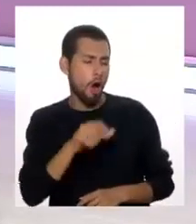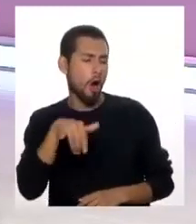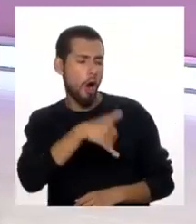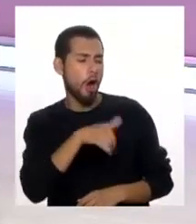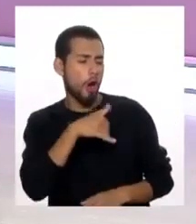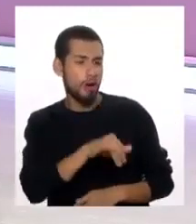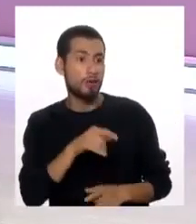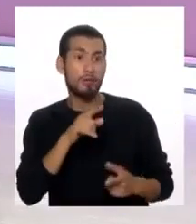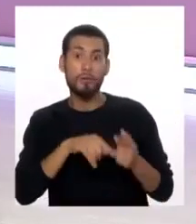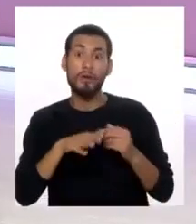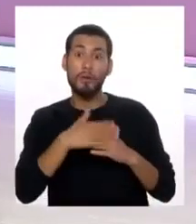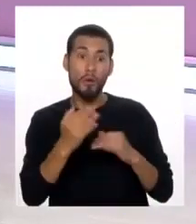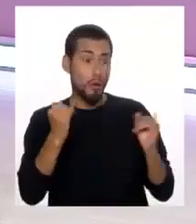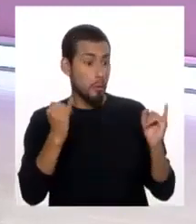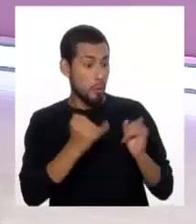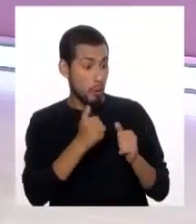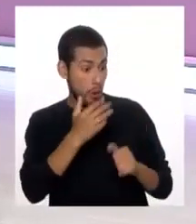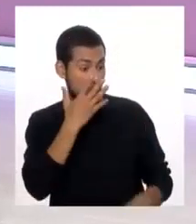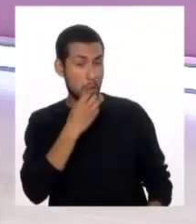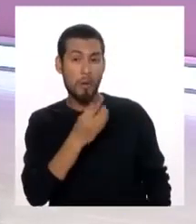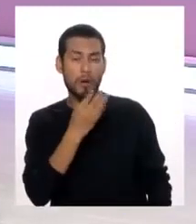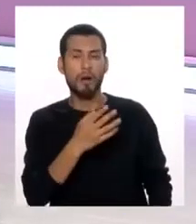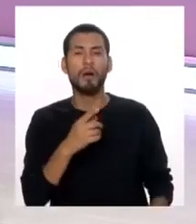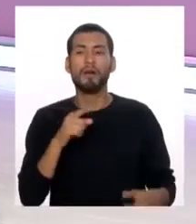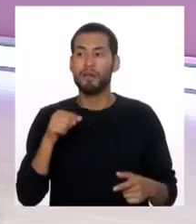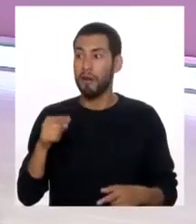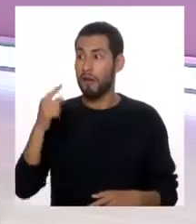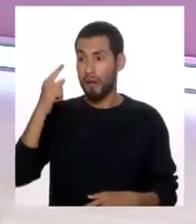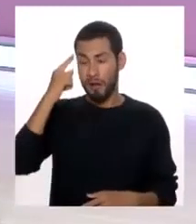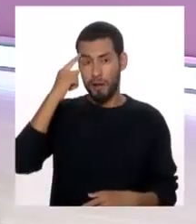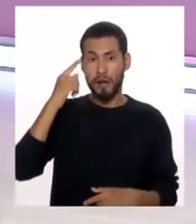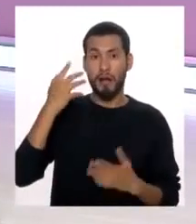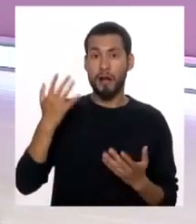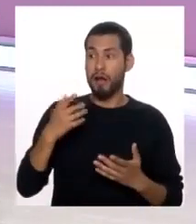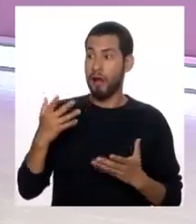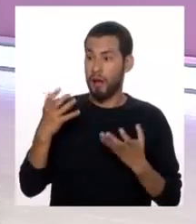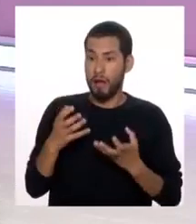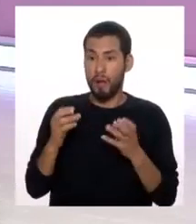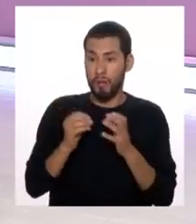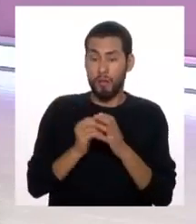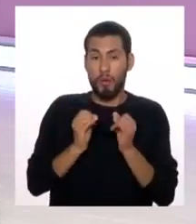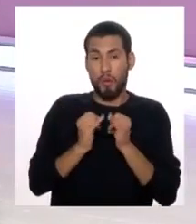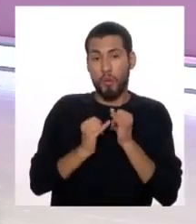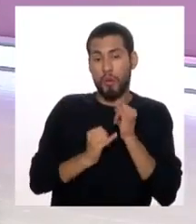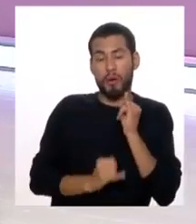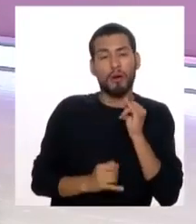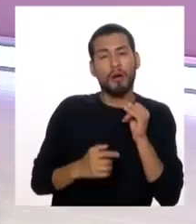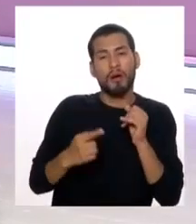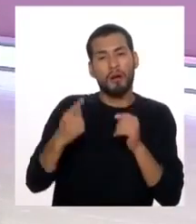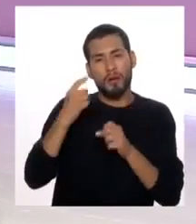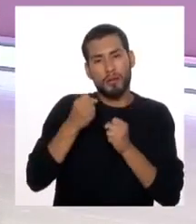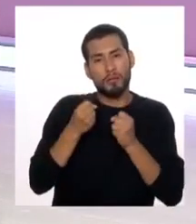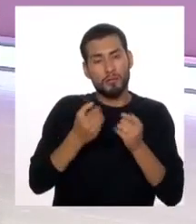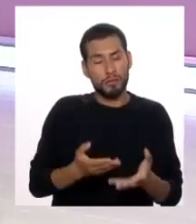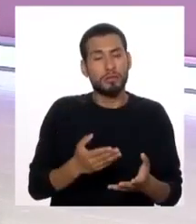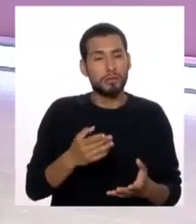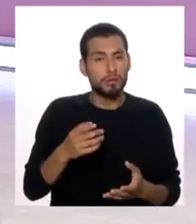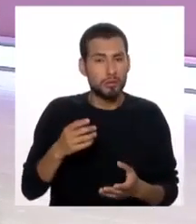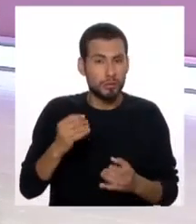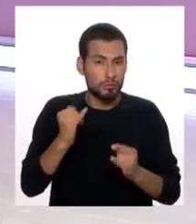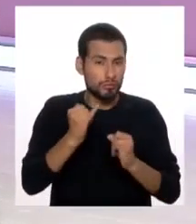pronto dicen, qué bien, estás bajando de peso, esa niña podría irse al otro lado y podría desencadenarse en una bulimia.